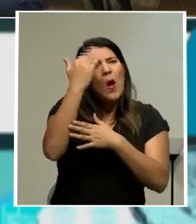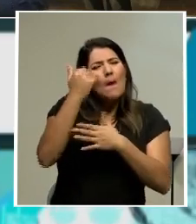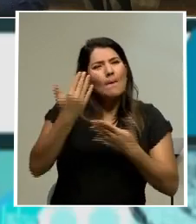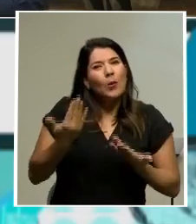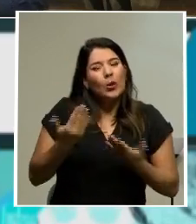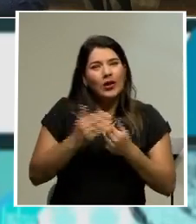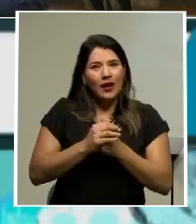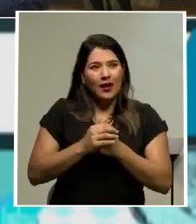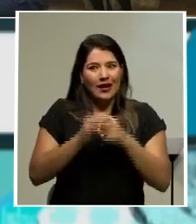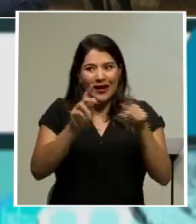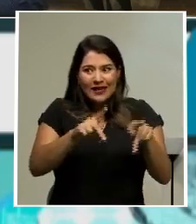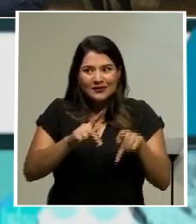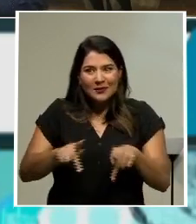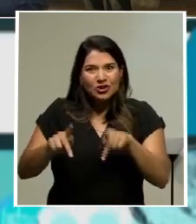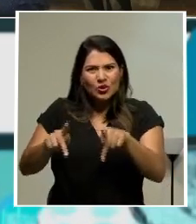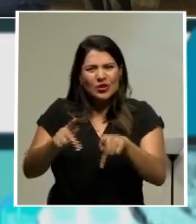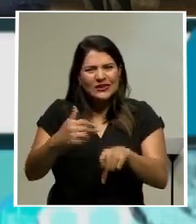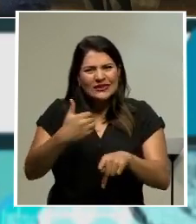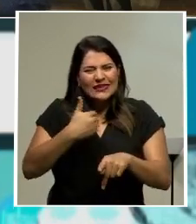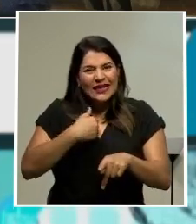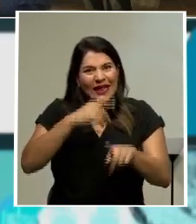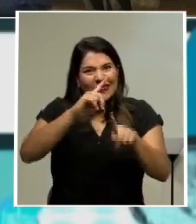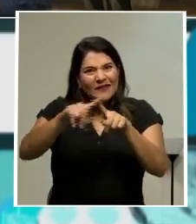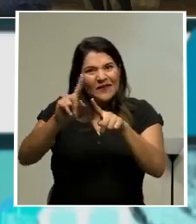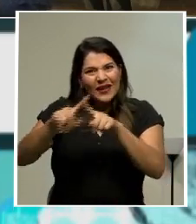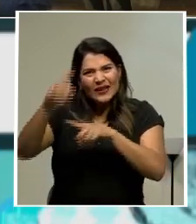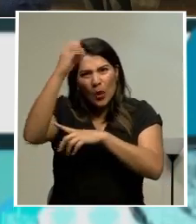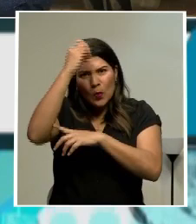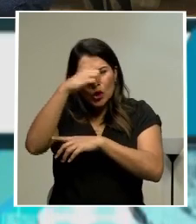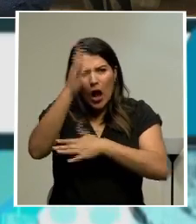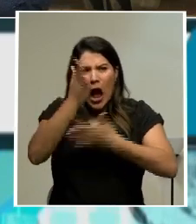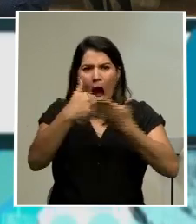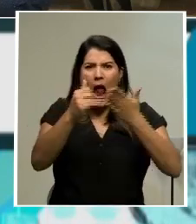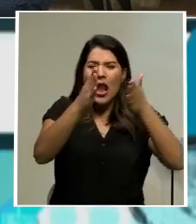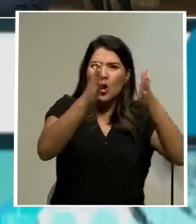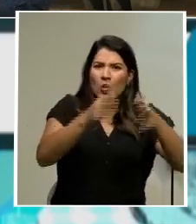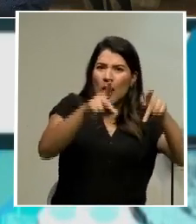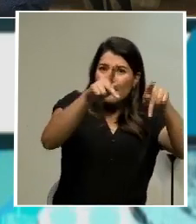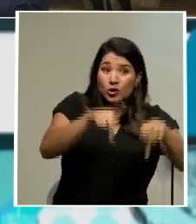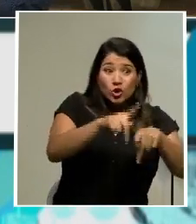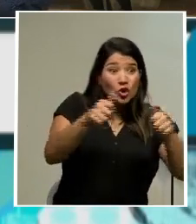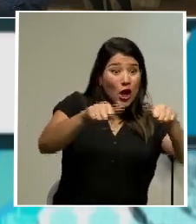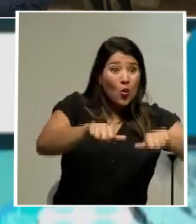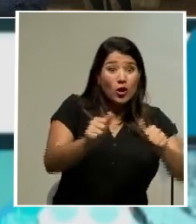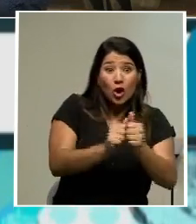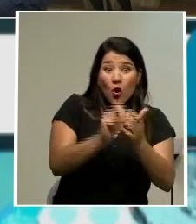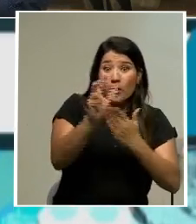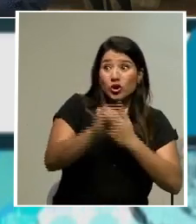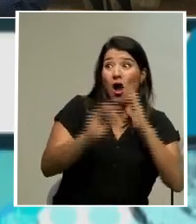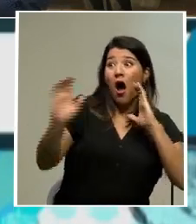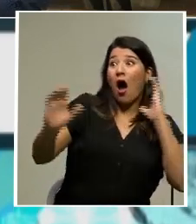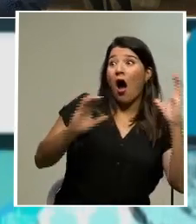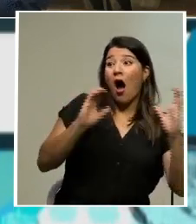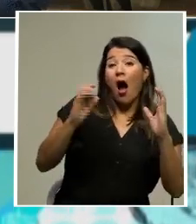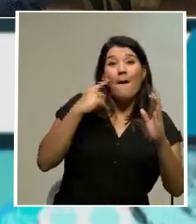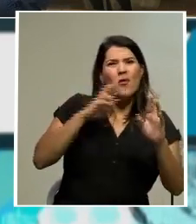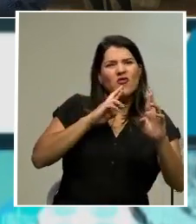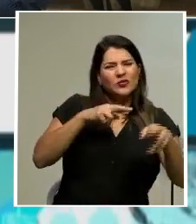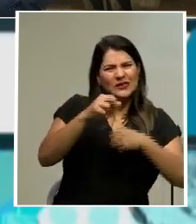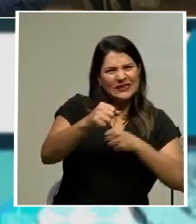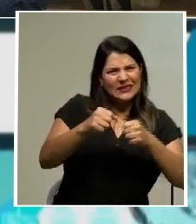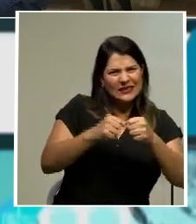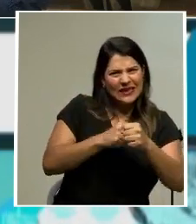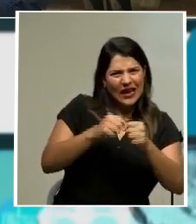diversas. Festejan el fallo quienes se oponían al proyecto, festejan también el fallo